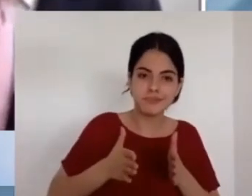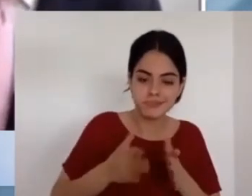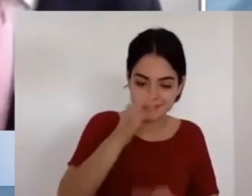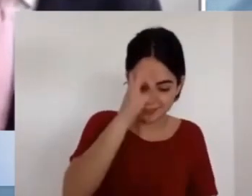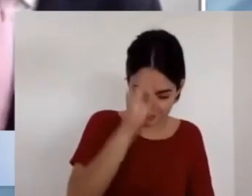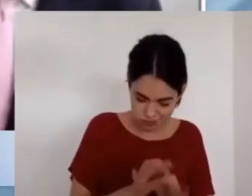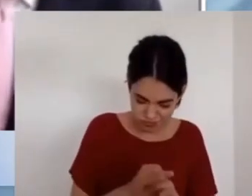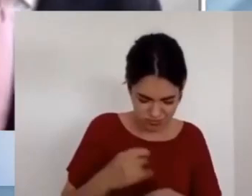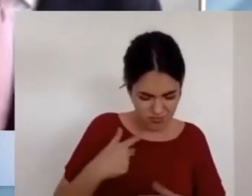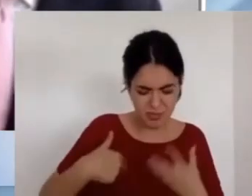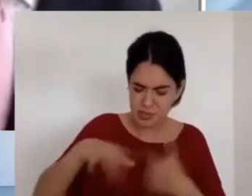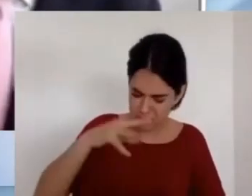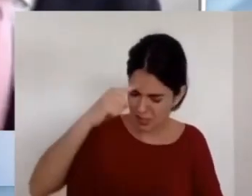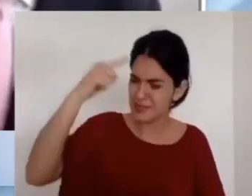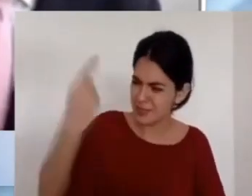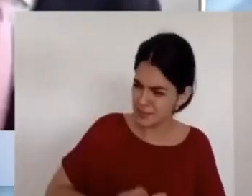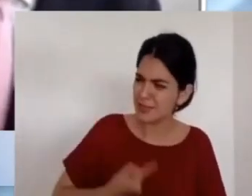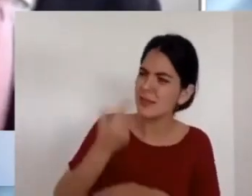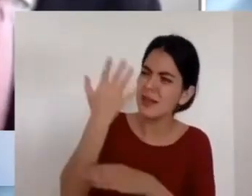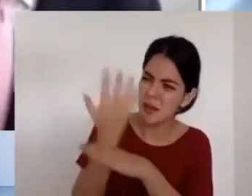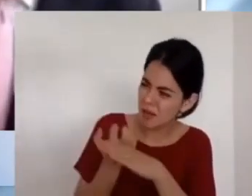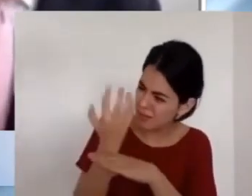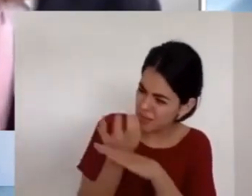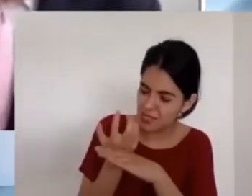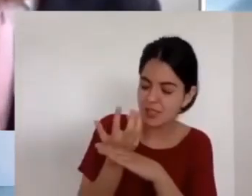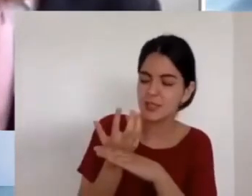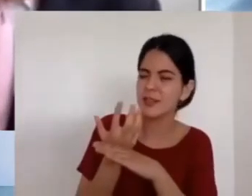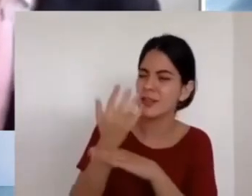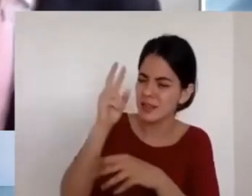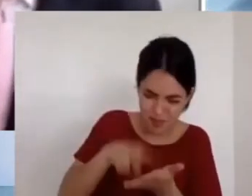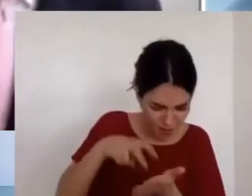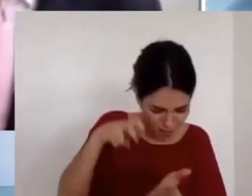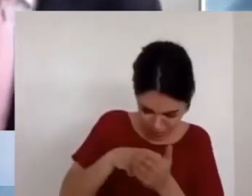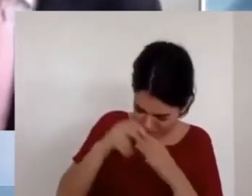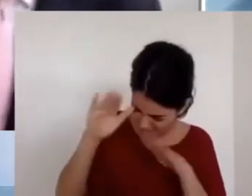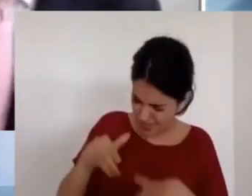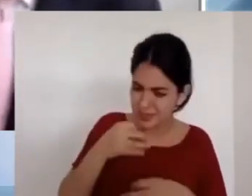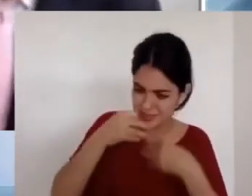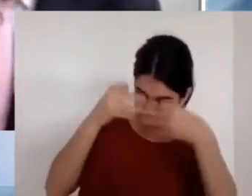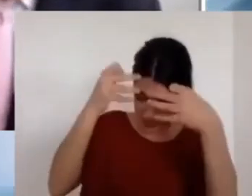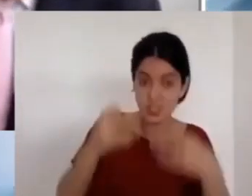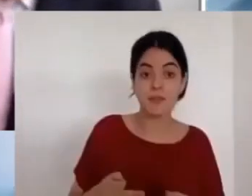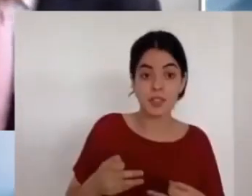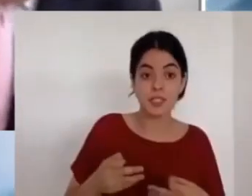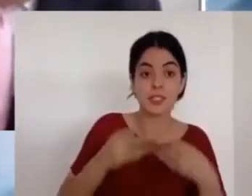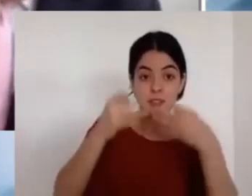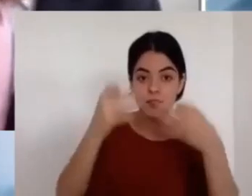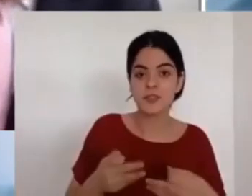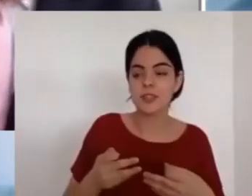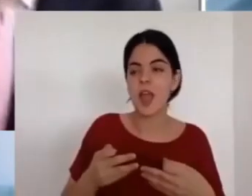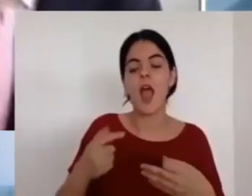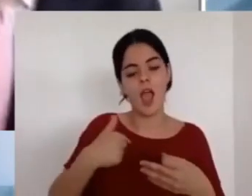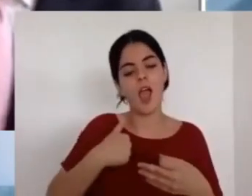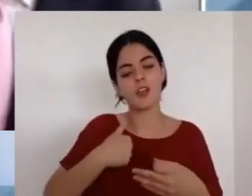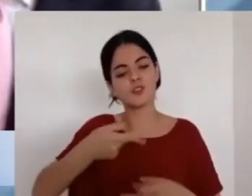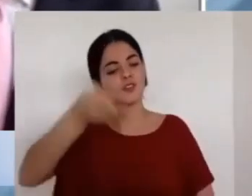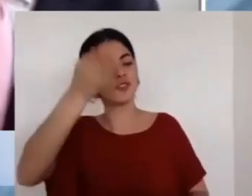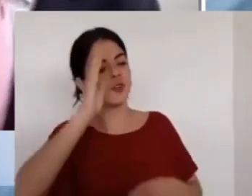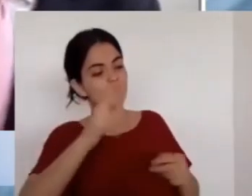Y perdonaré sus pecados y sanaré su tierra.